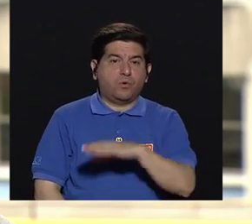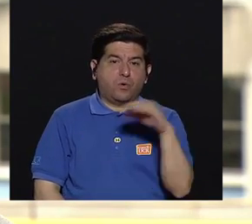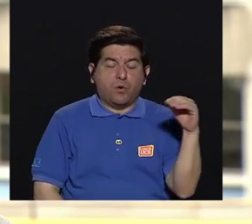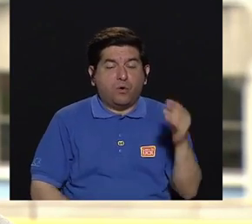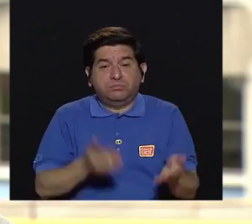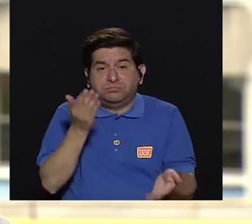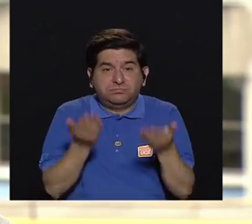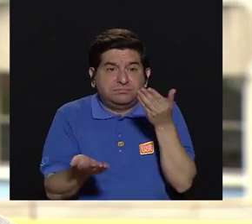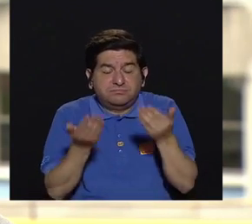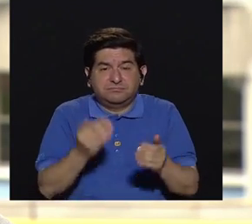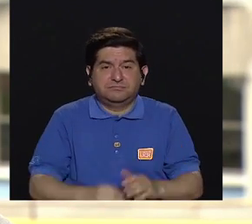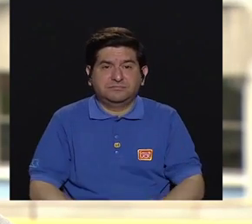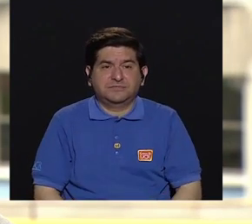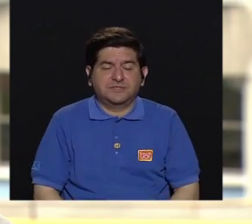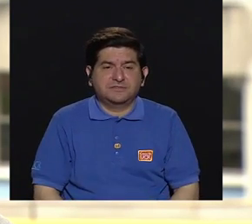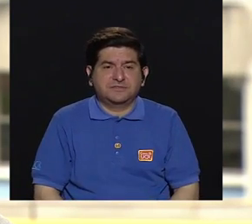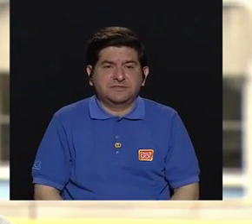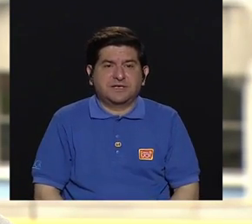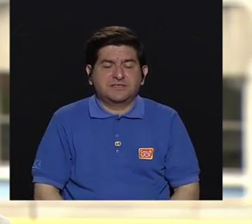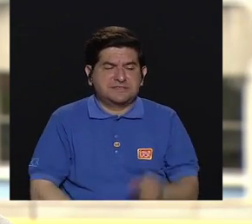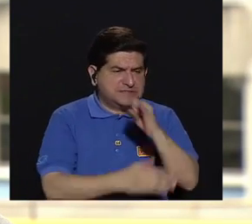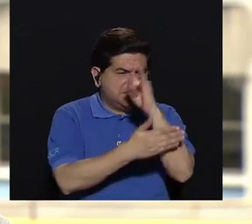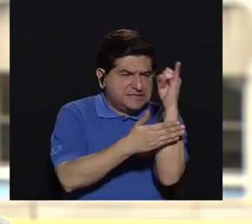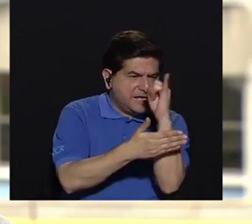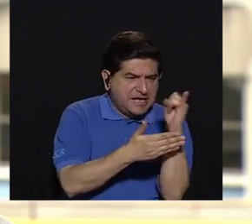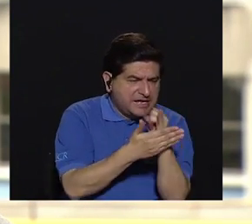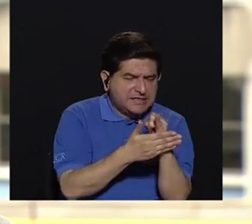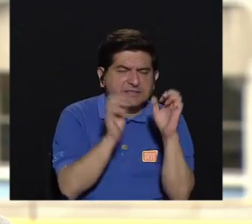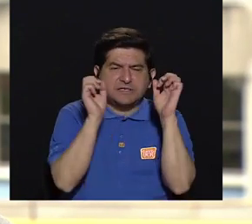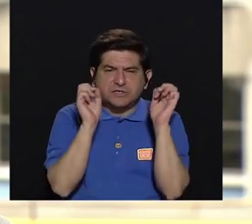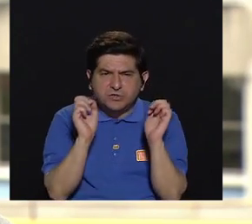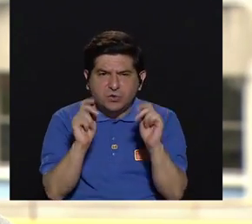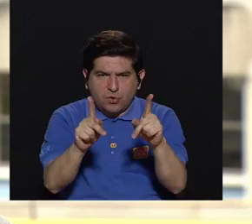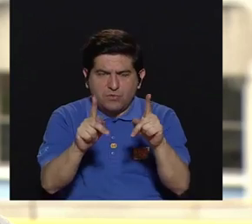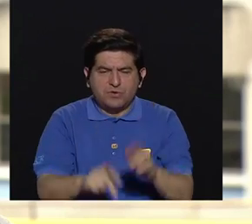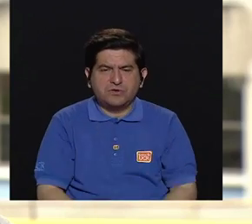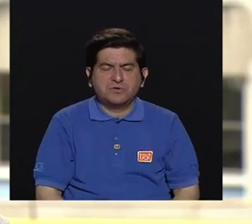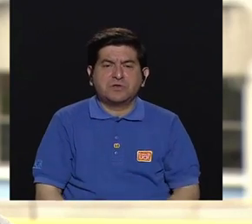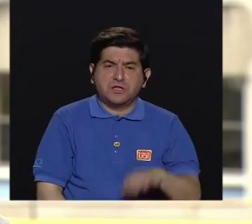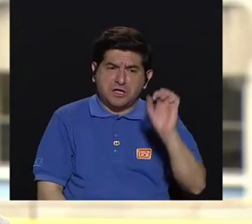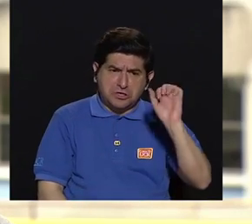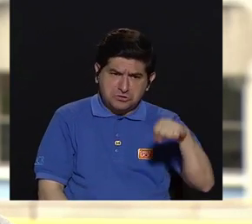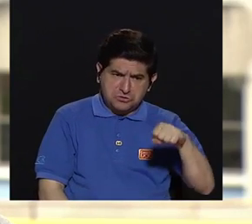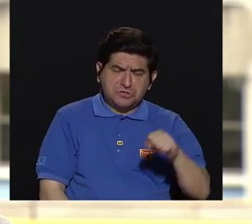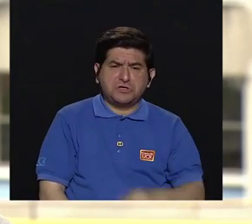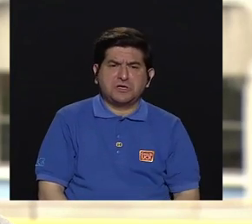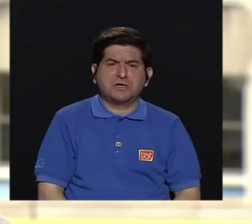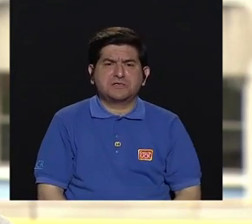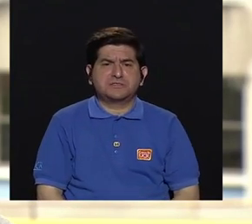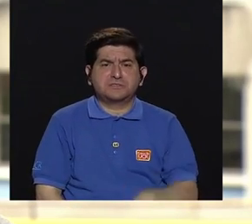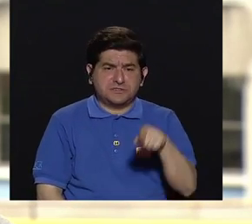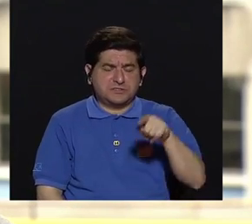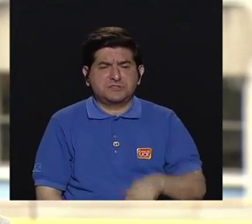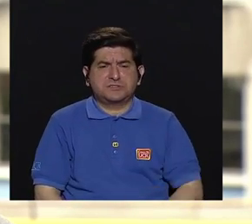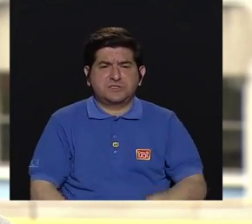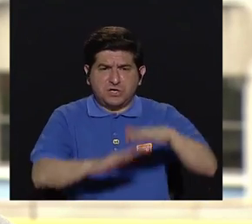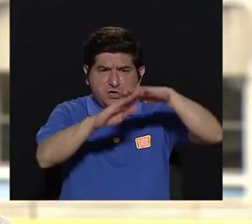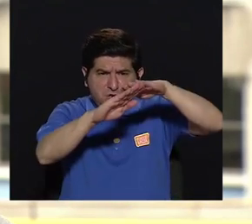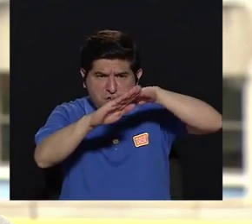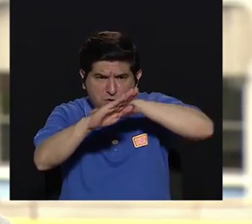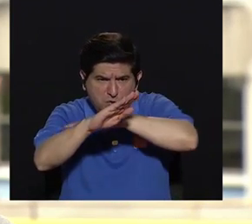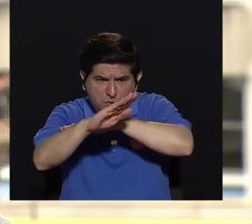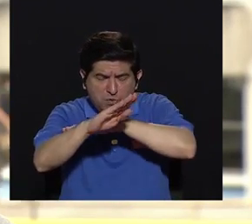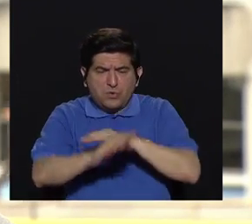aspectos de diseño que nos permiten la entrada a nivel del cielo,